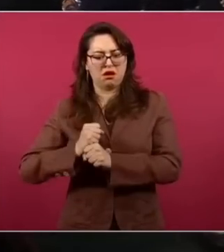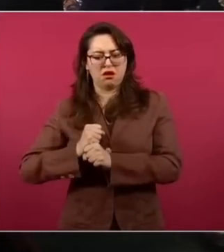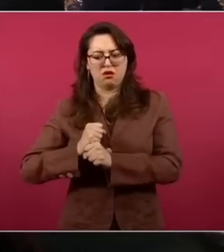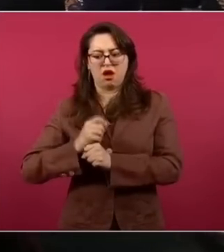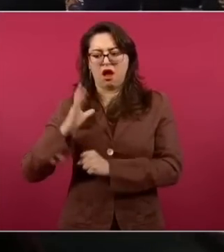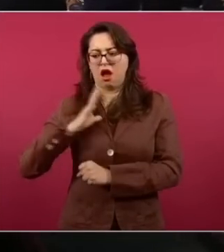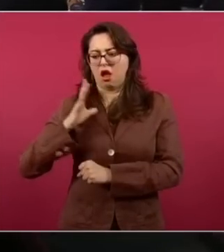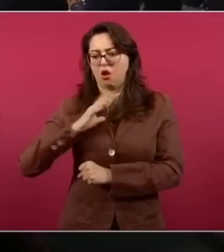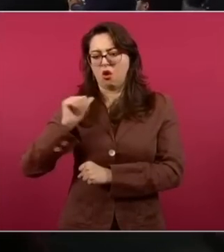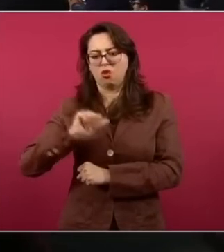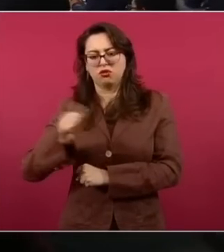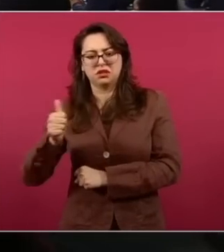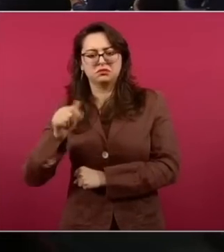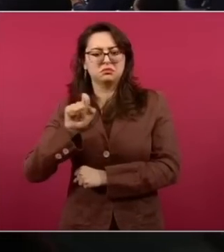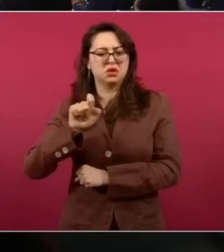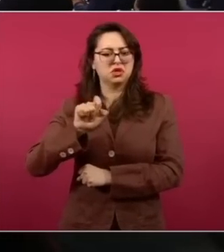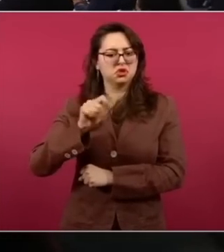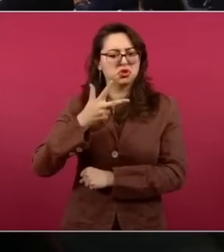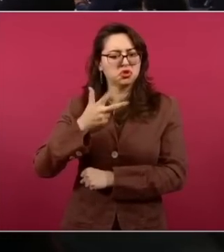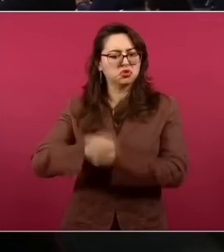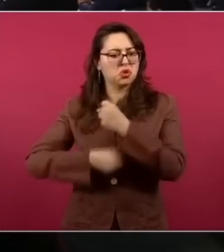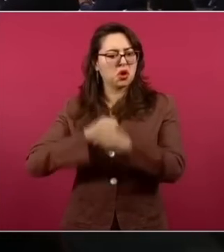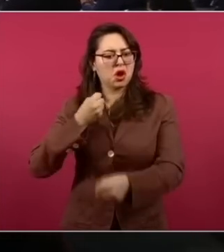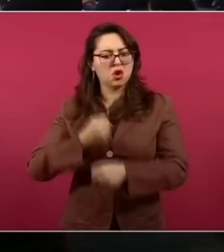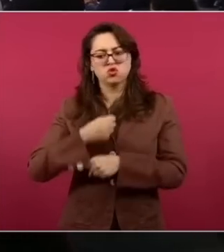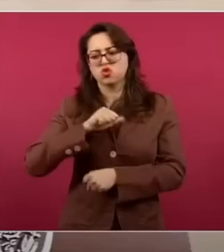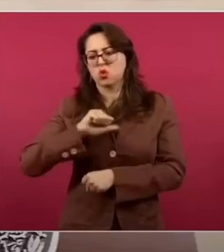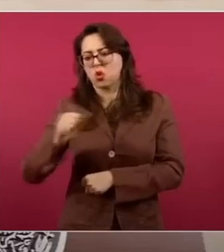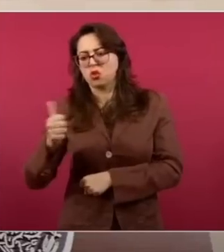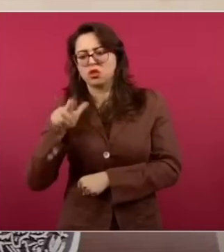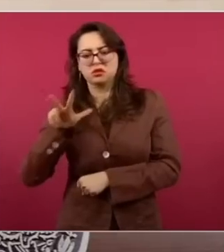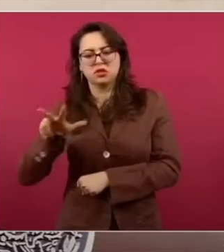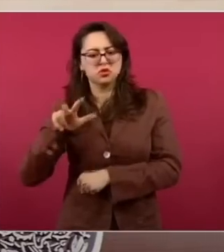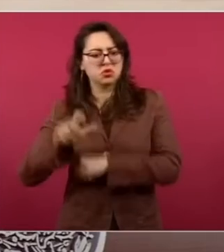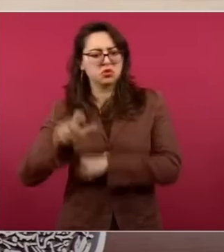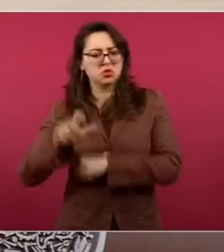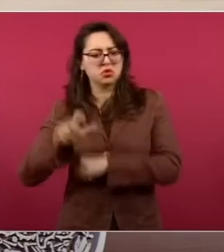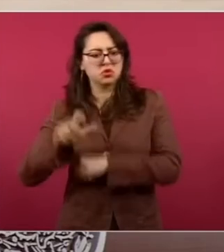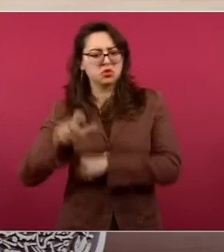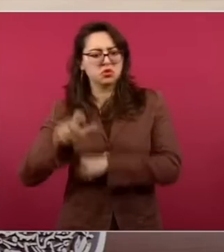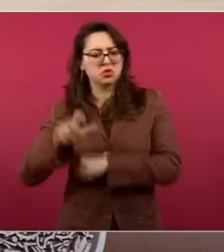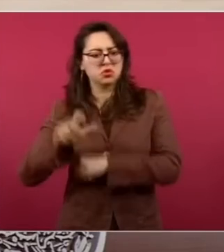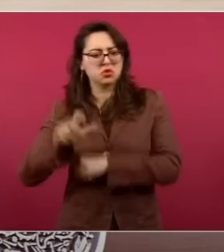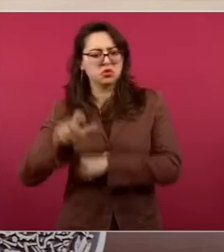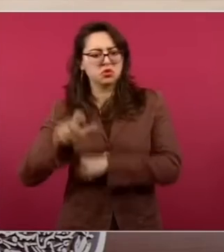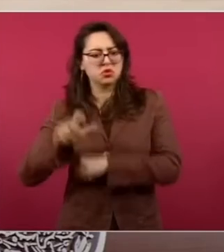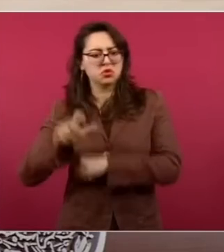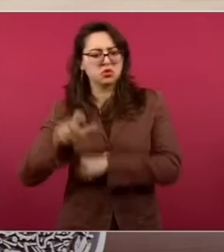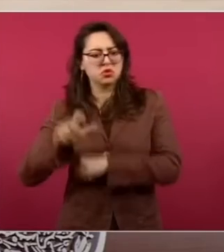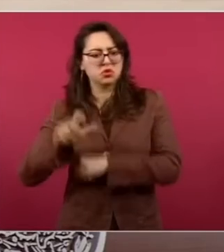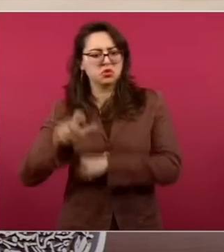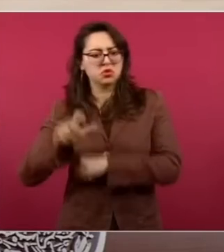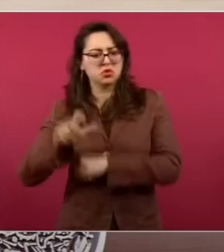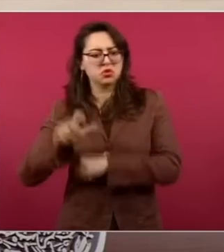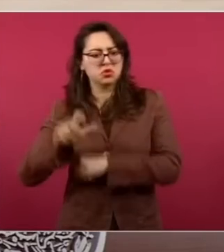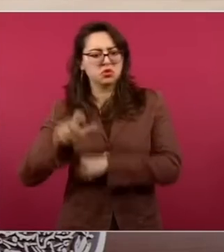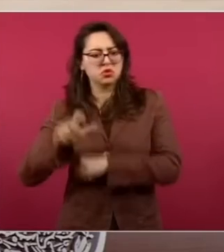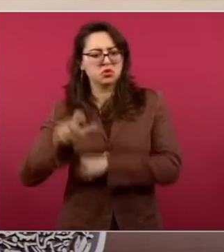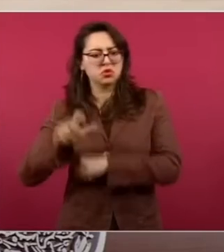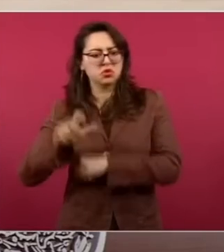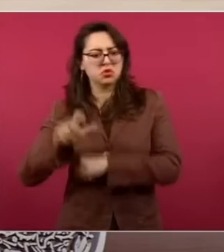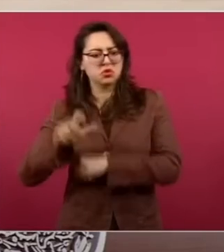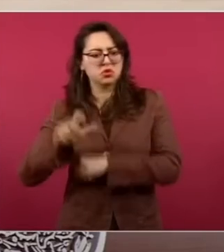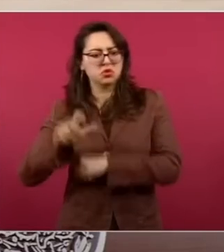por planta porque es importante que se conozca de cuánto. Bueno amigos si les gustó toda esta información